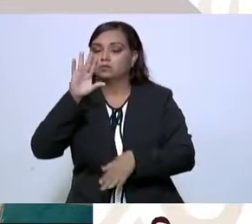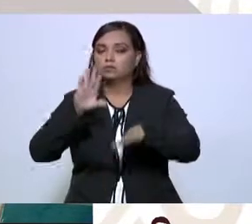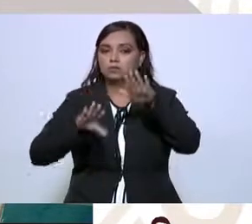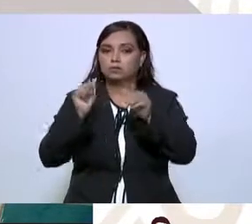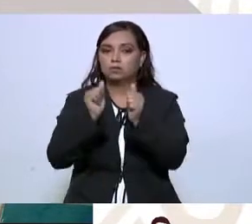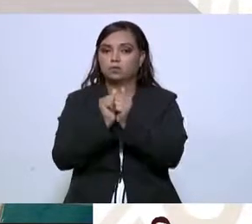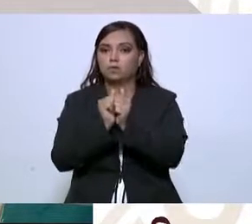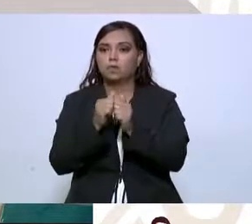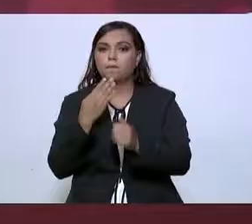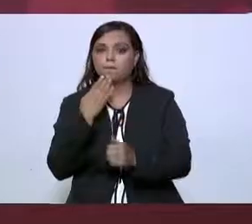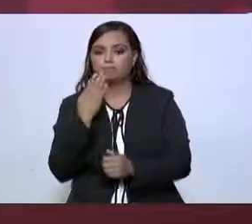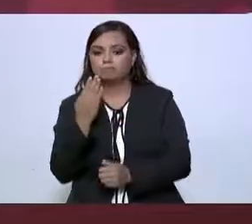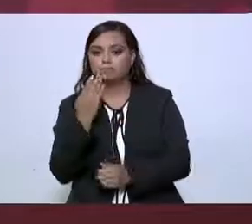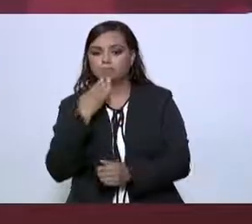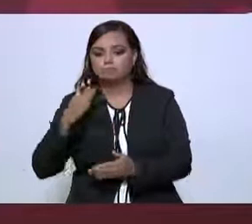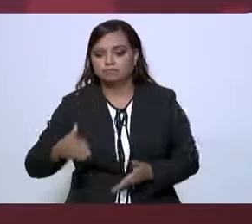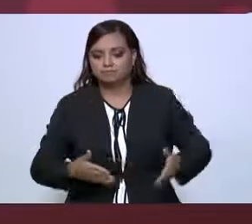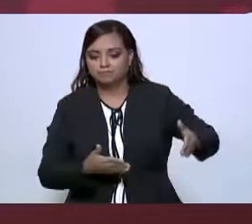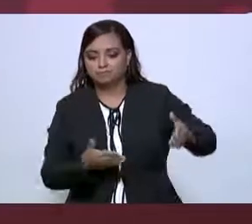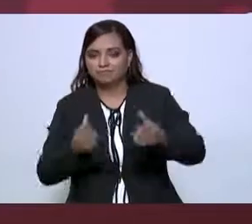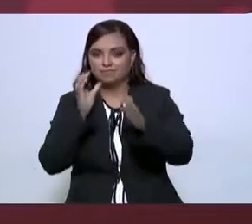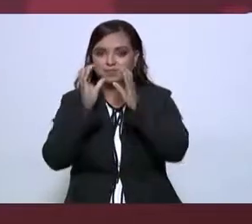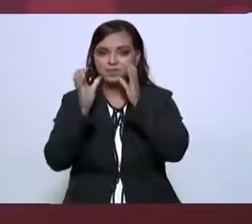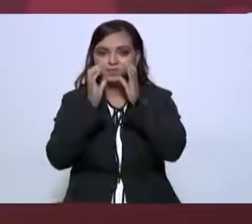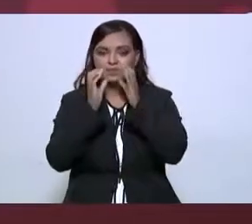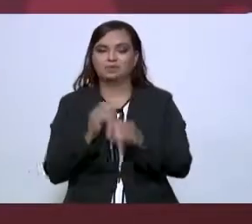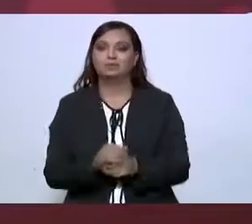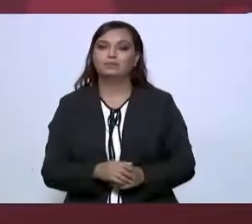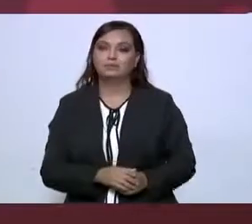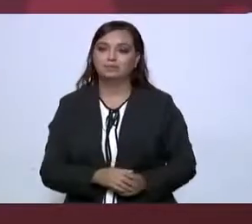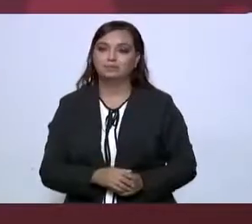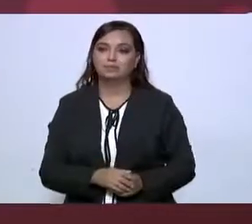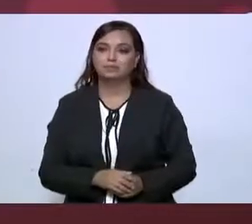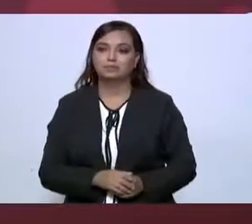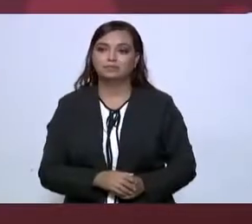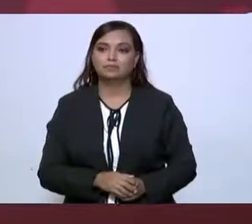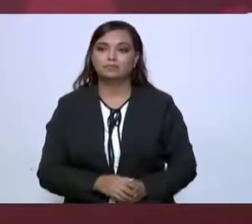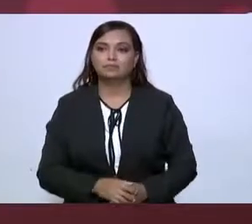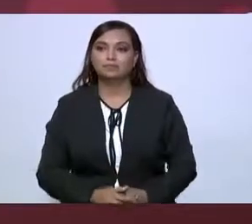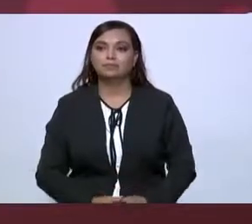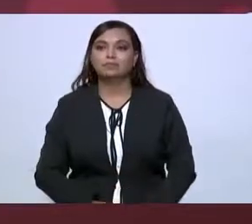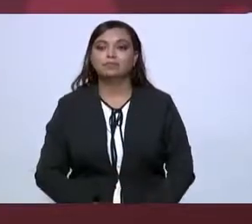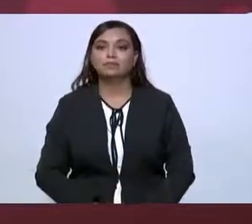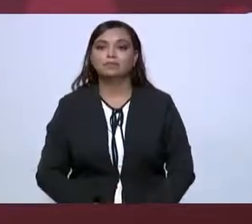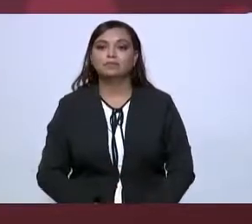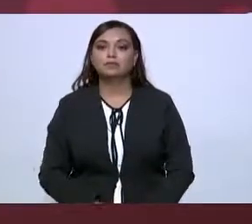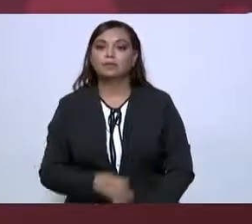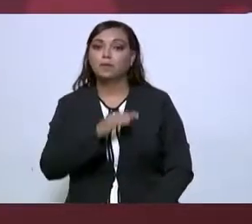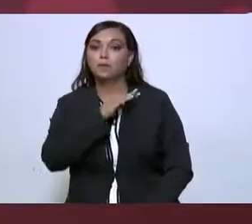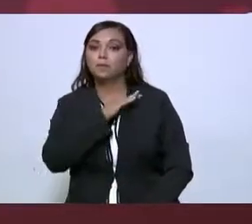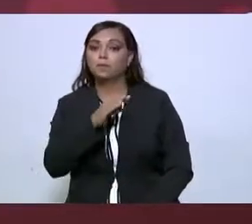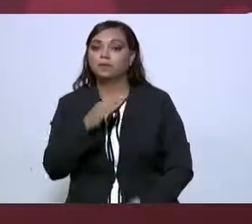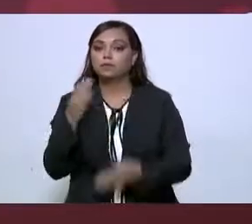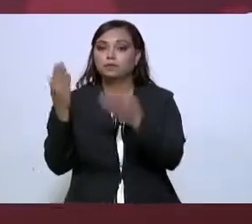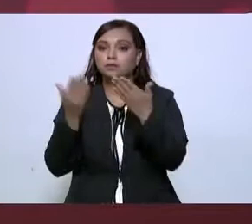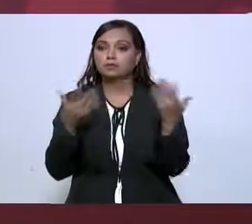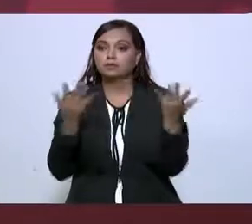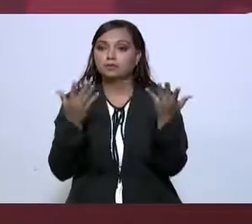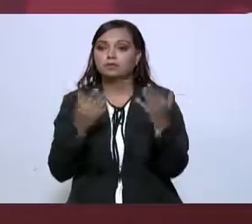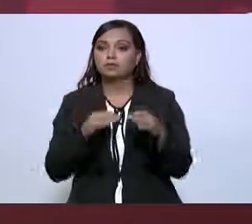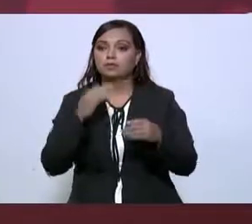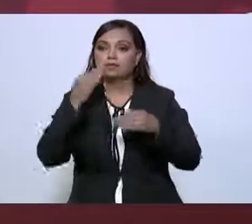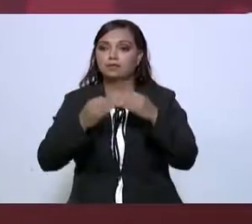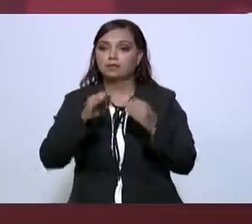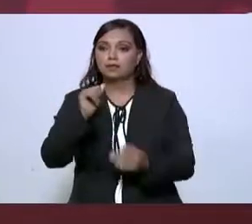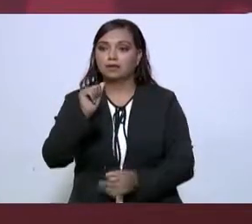con una muy buena carretera de comunicación. La que sigue, por favor. Aquí se pudiese llegar a ser una terminal